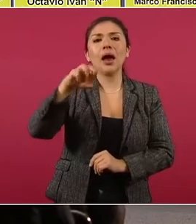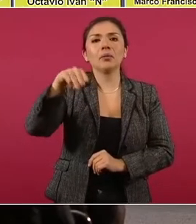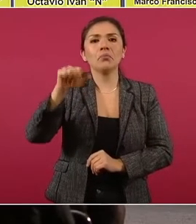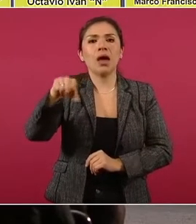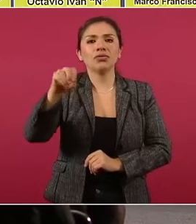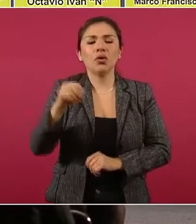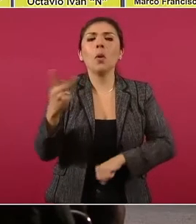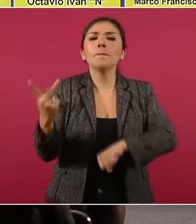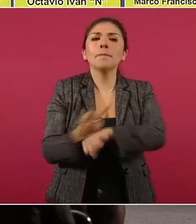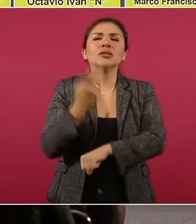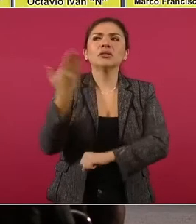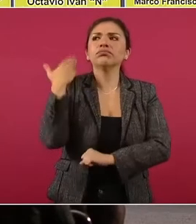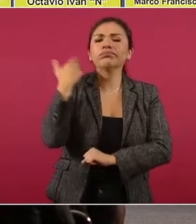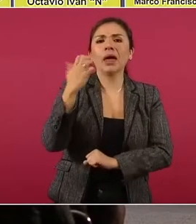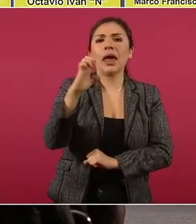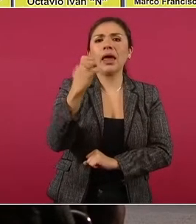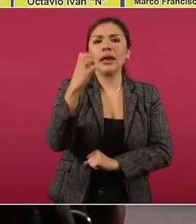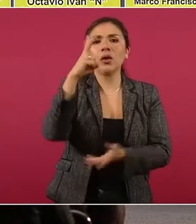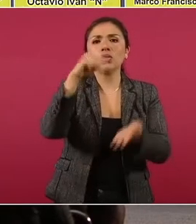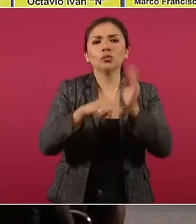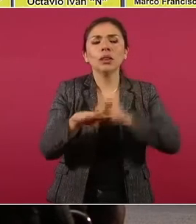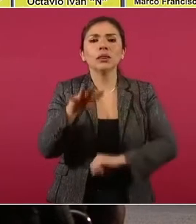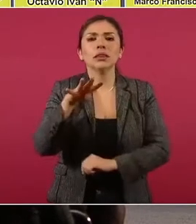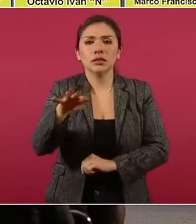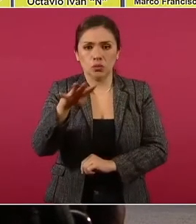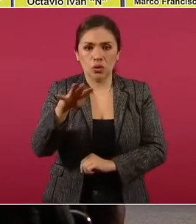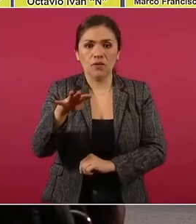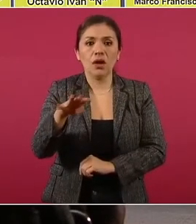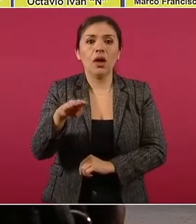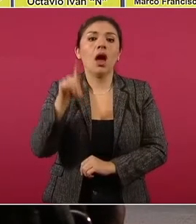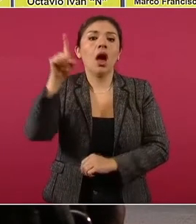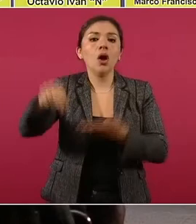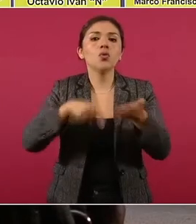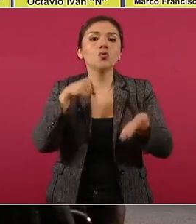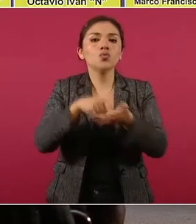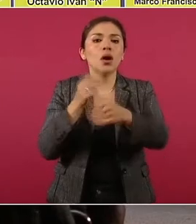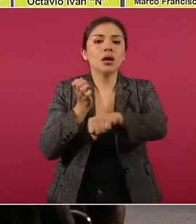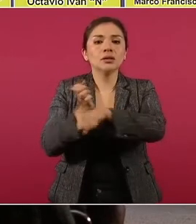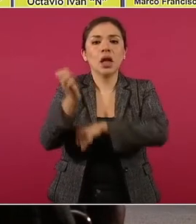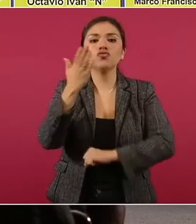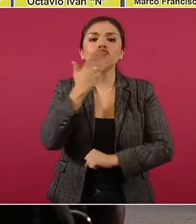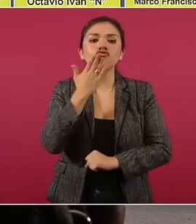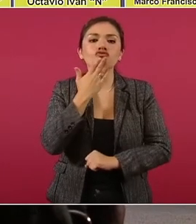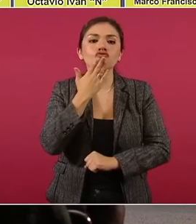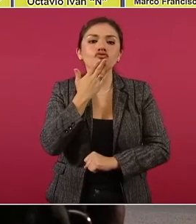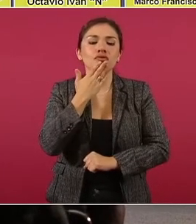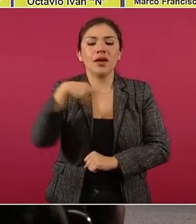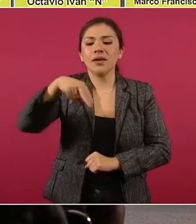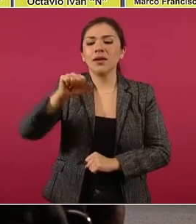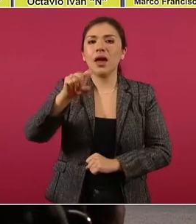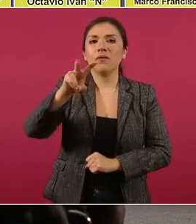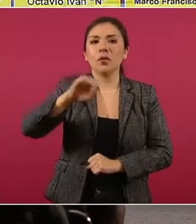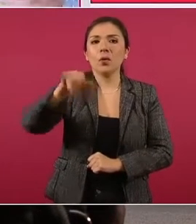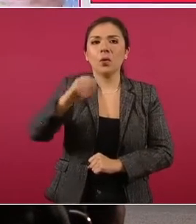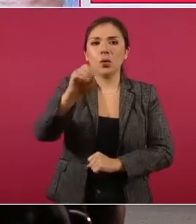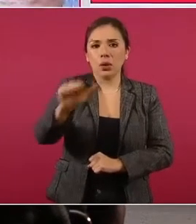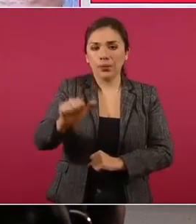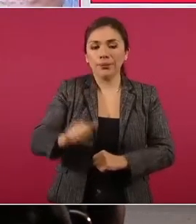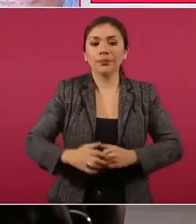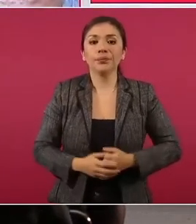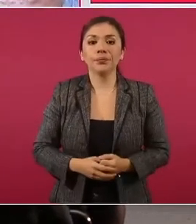en enero de 2019 en el estado de Sonora, en Navojoa. Siguiente.